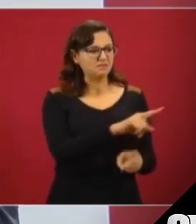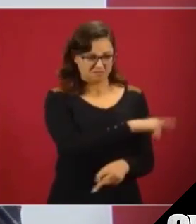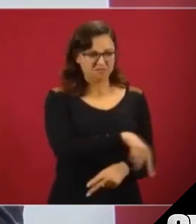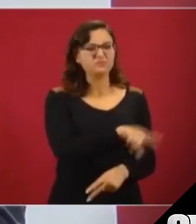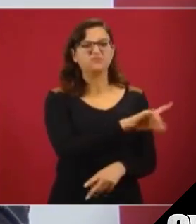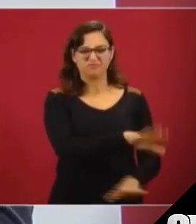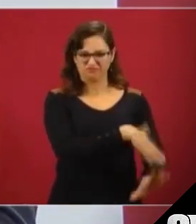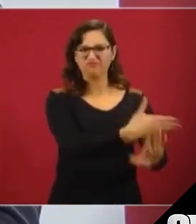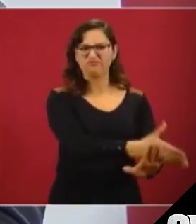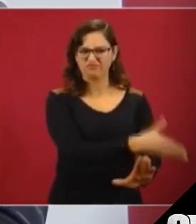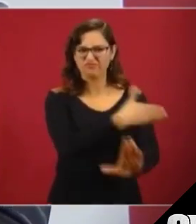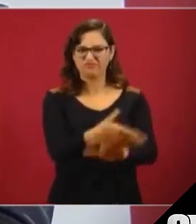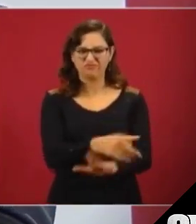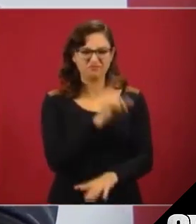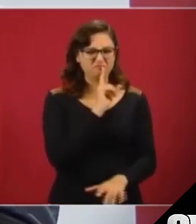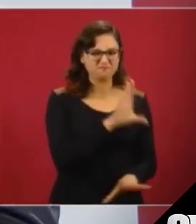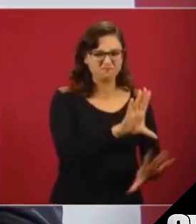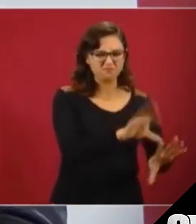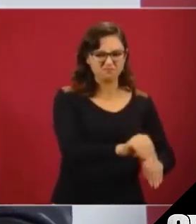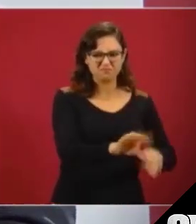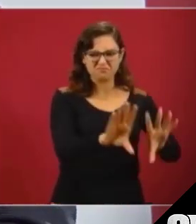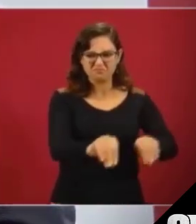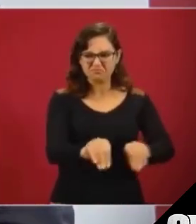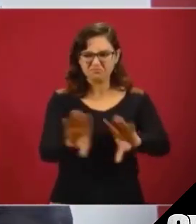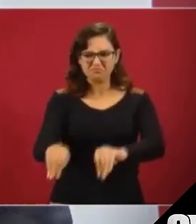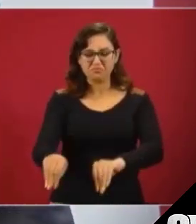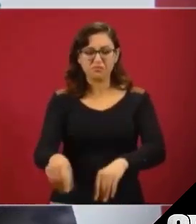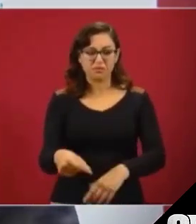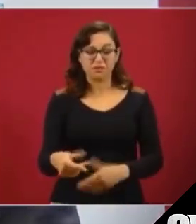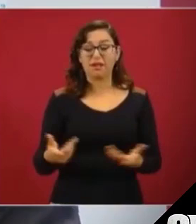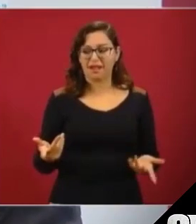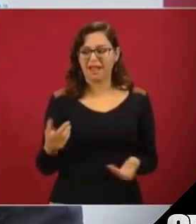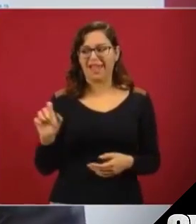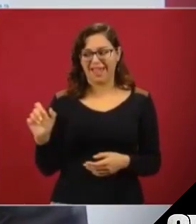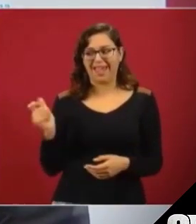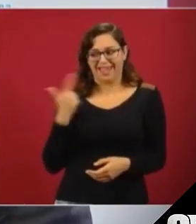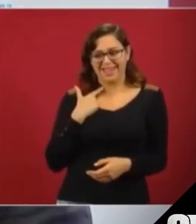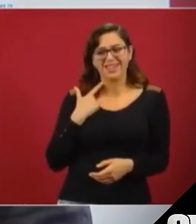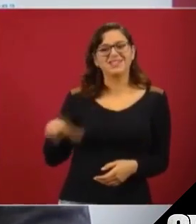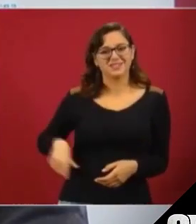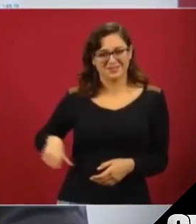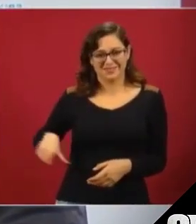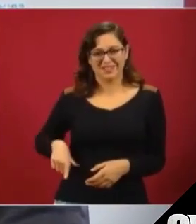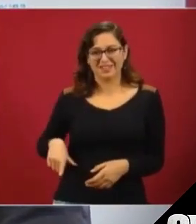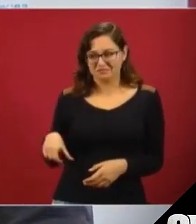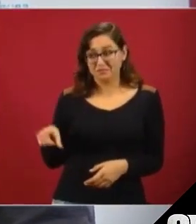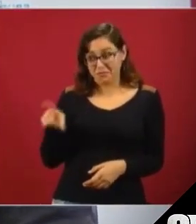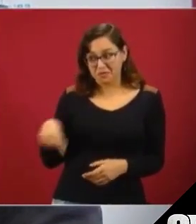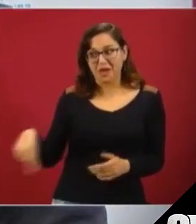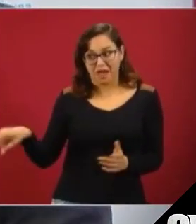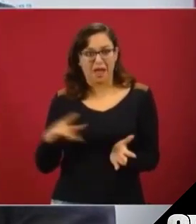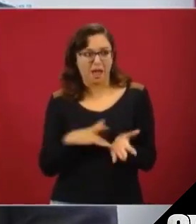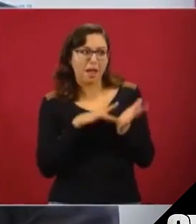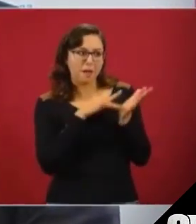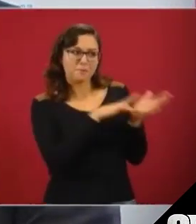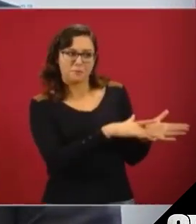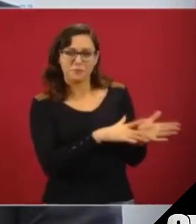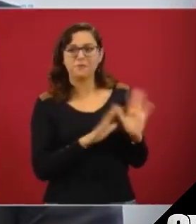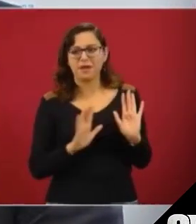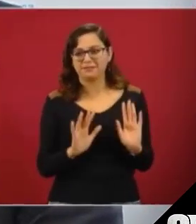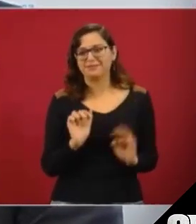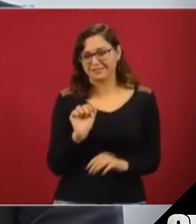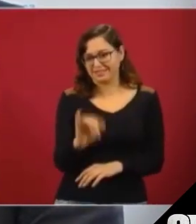que mantenían una